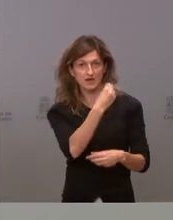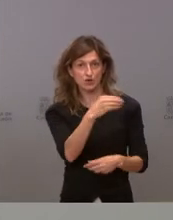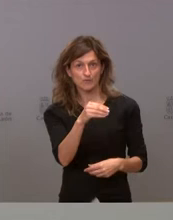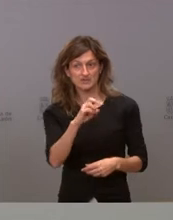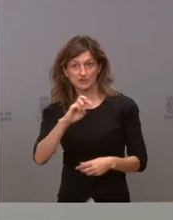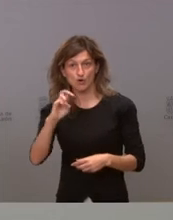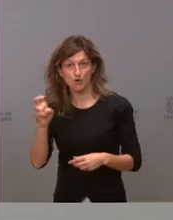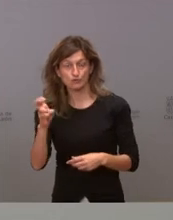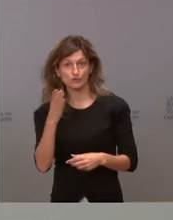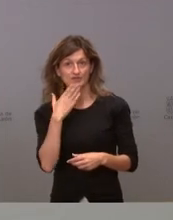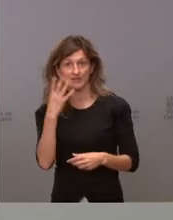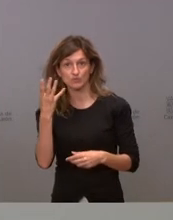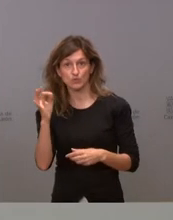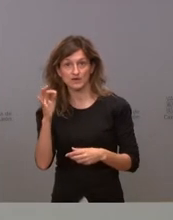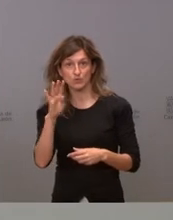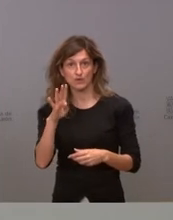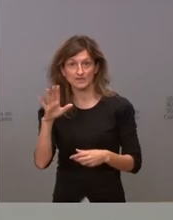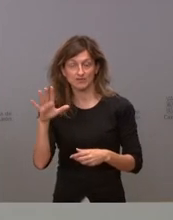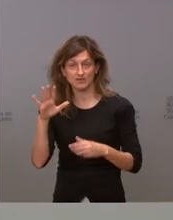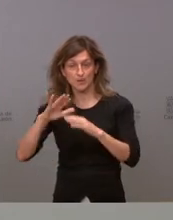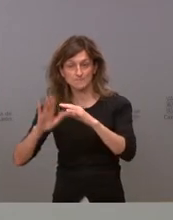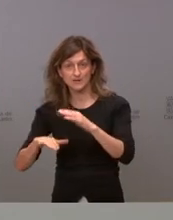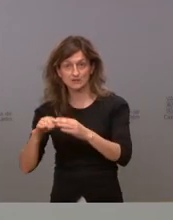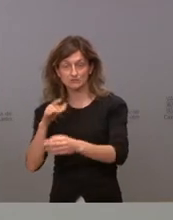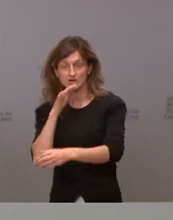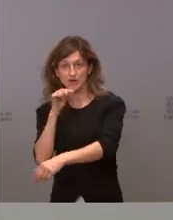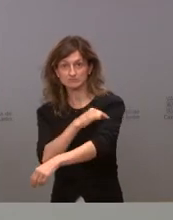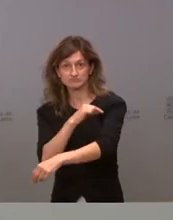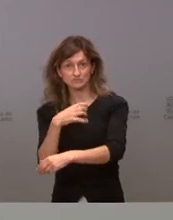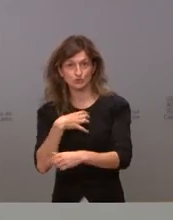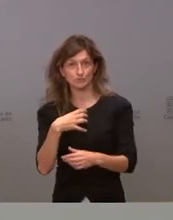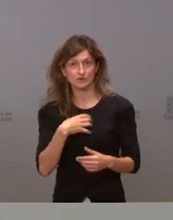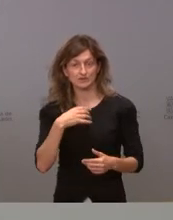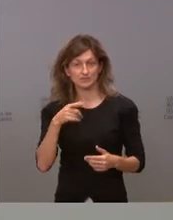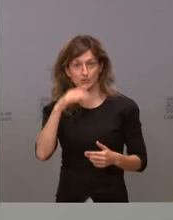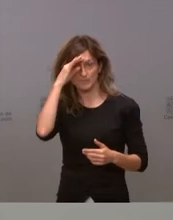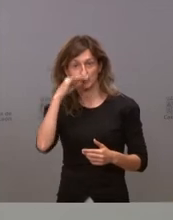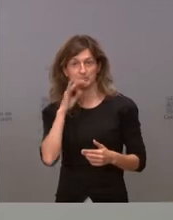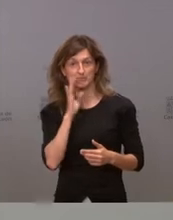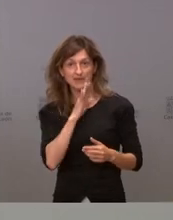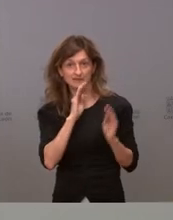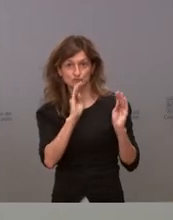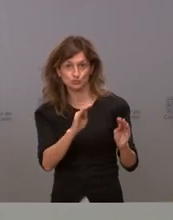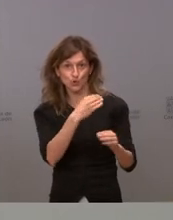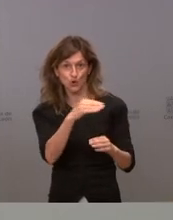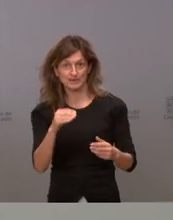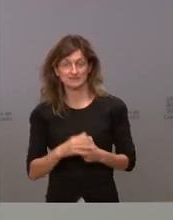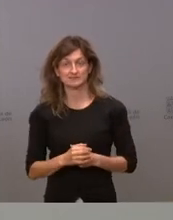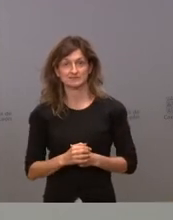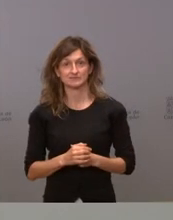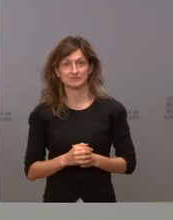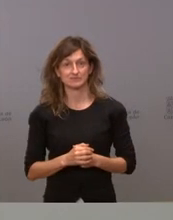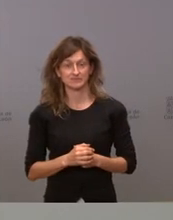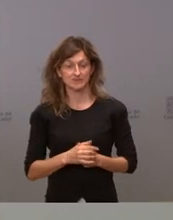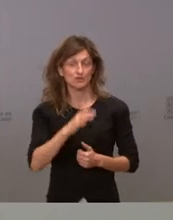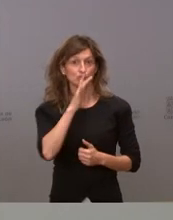a los señores de 45 50 que habitualmente son los padres de estos chavales por esa razón se está